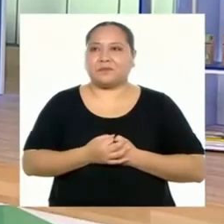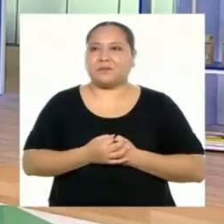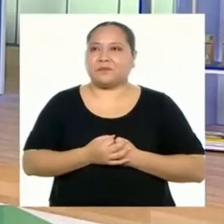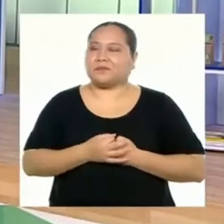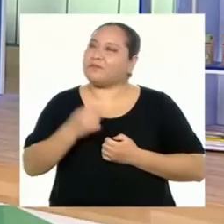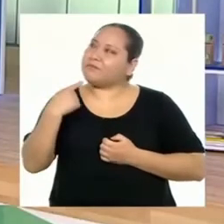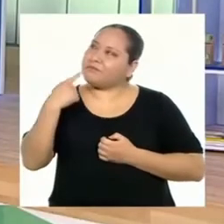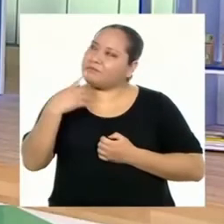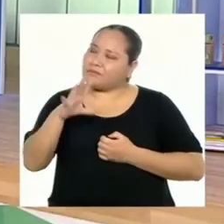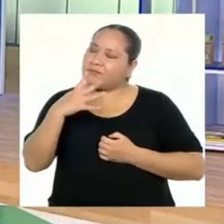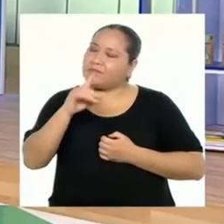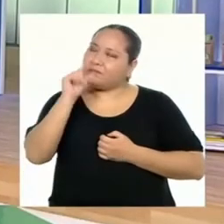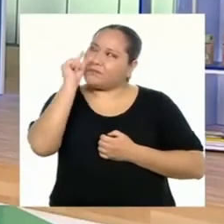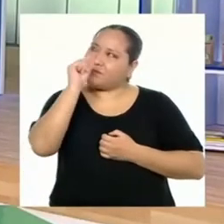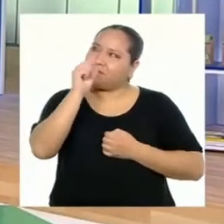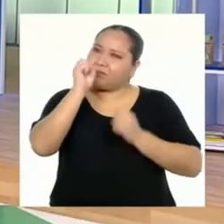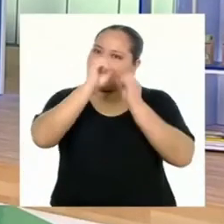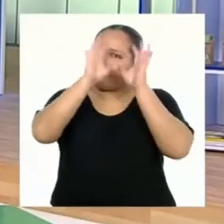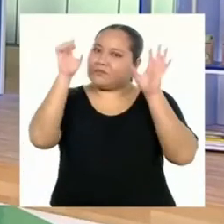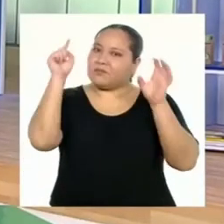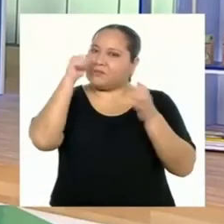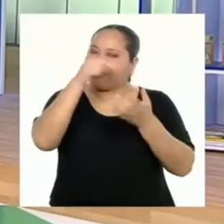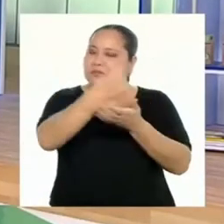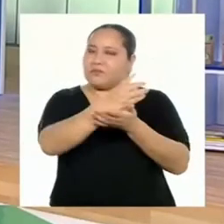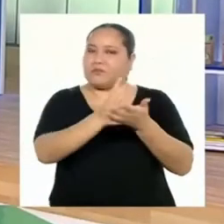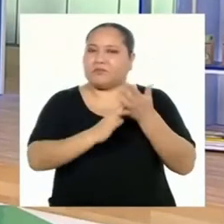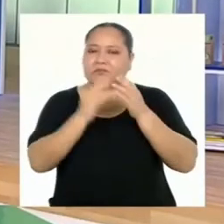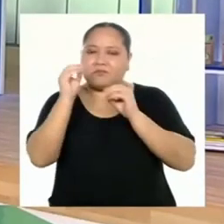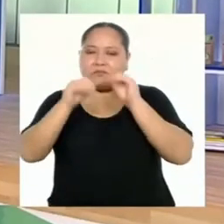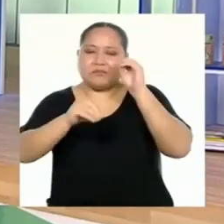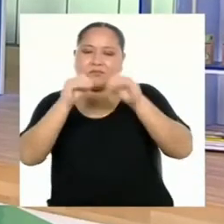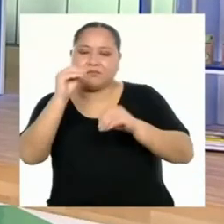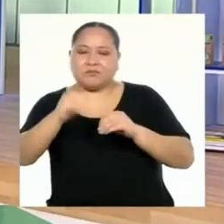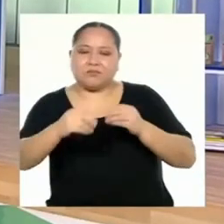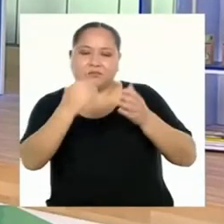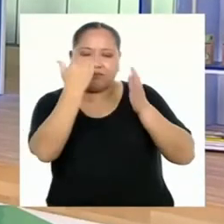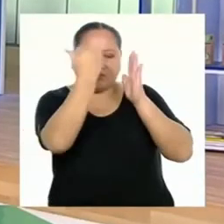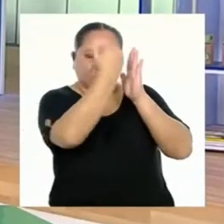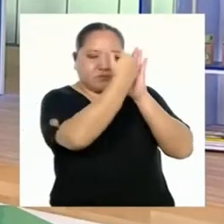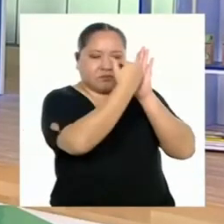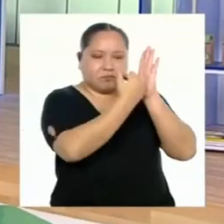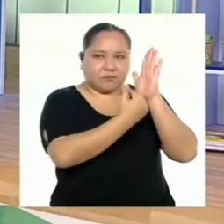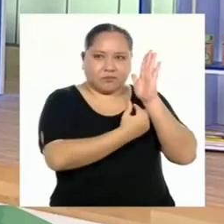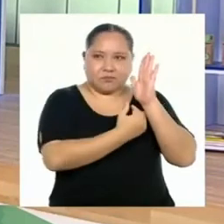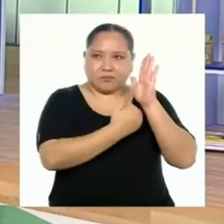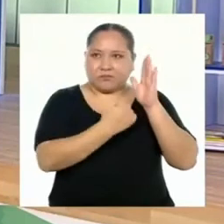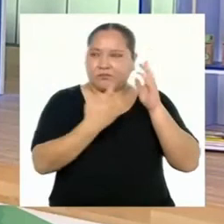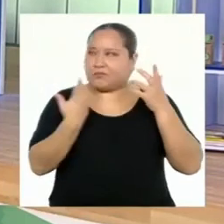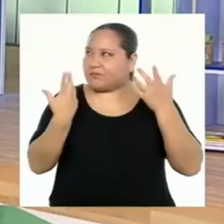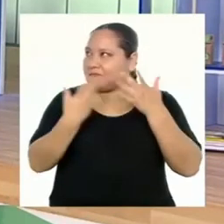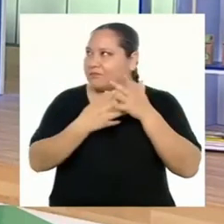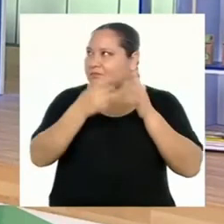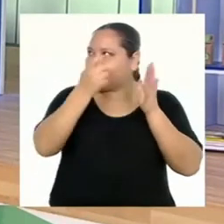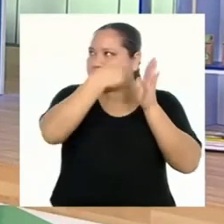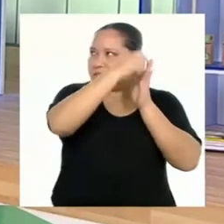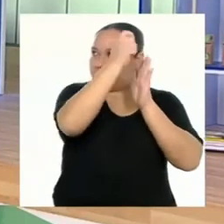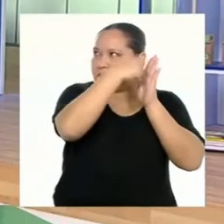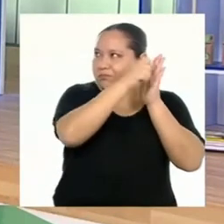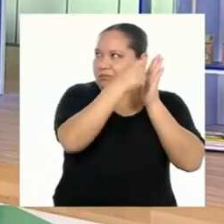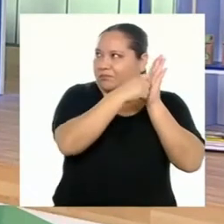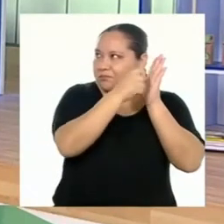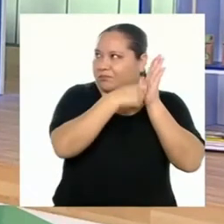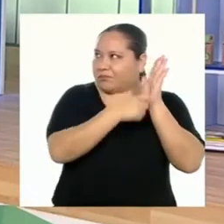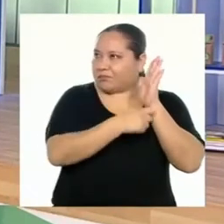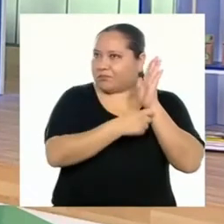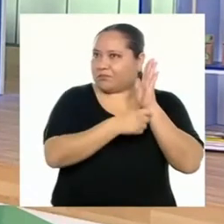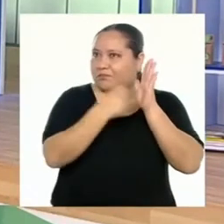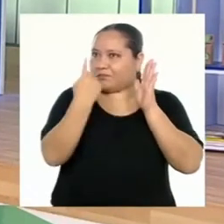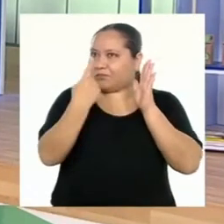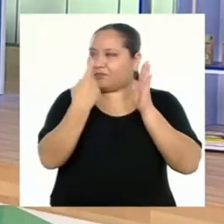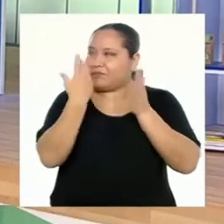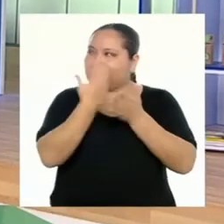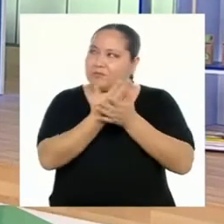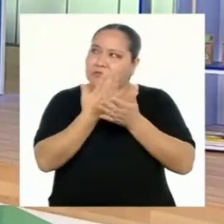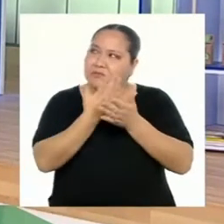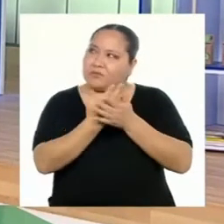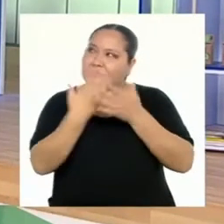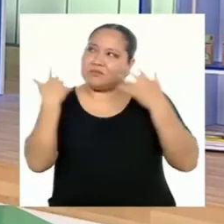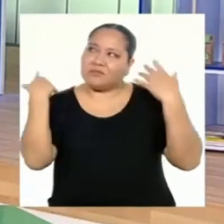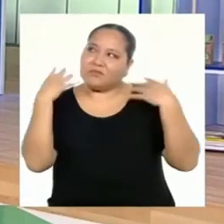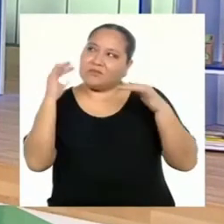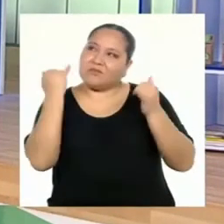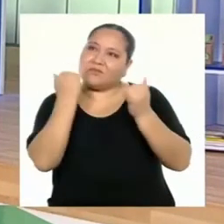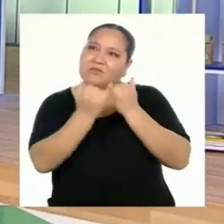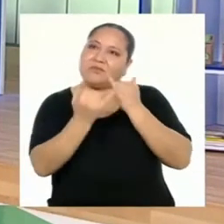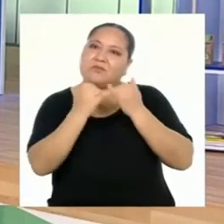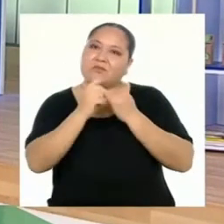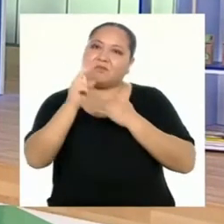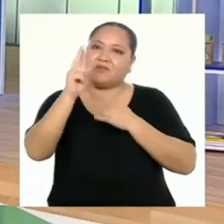Ya me quedó un poco más claro esta parte donde armamos el plan. ¿Hacemos la revisión con la lista de criterios? Solo para asegurarnos de